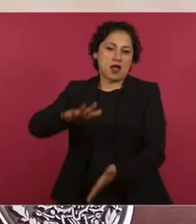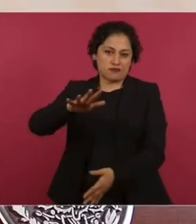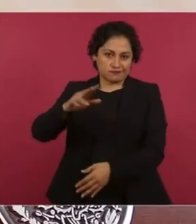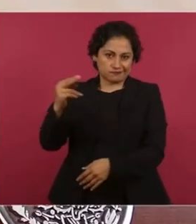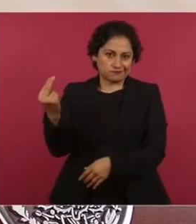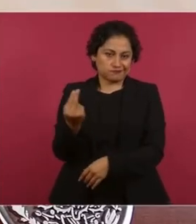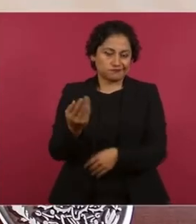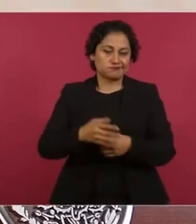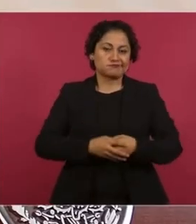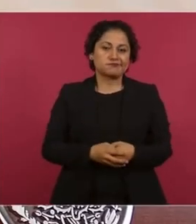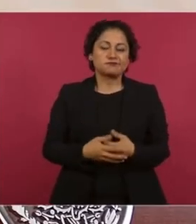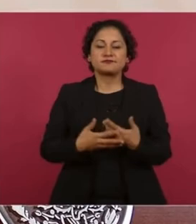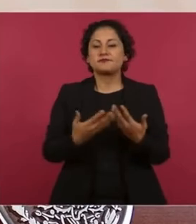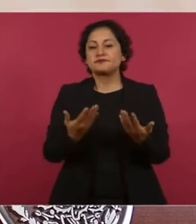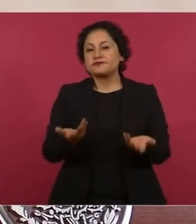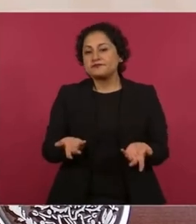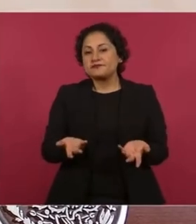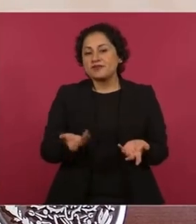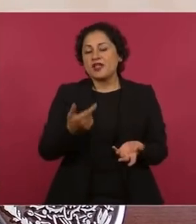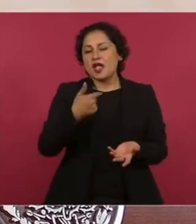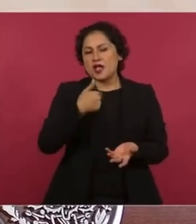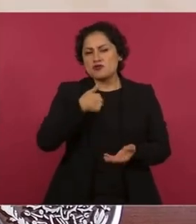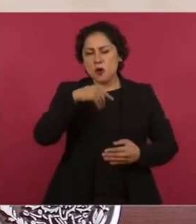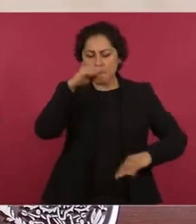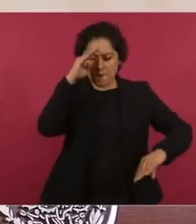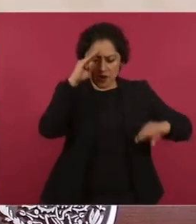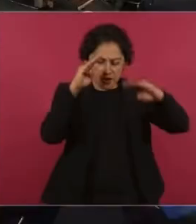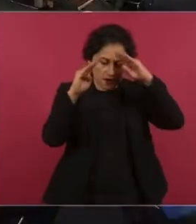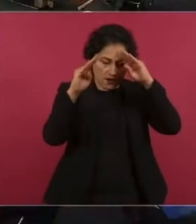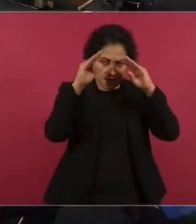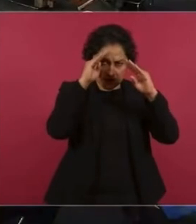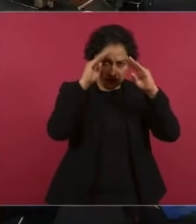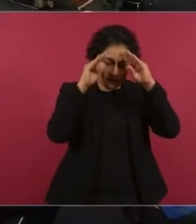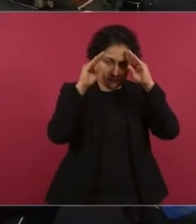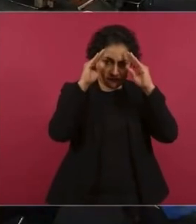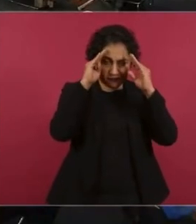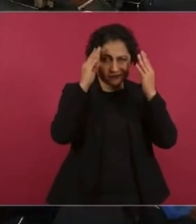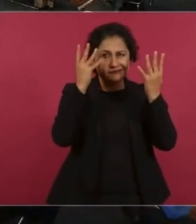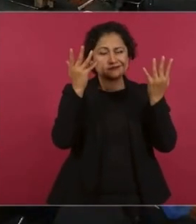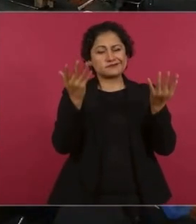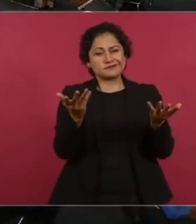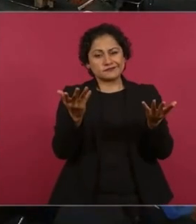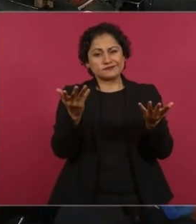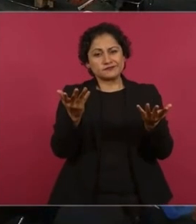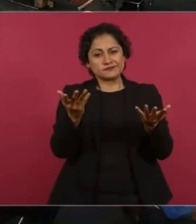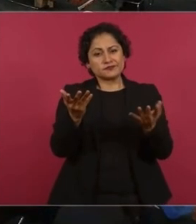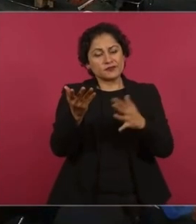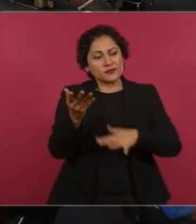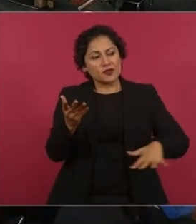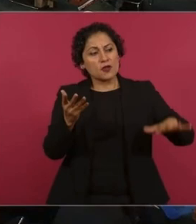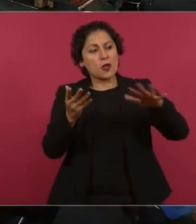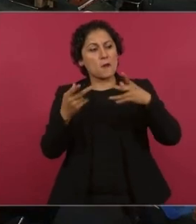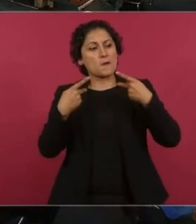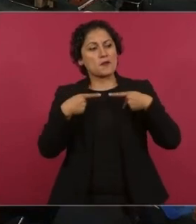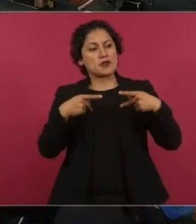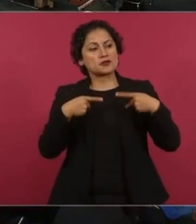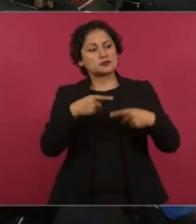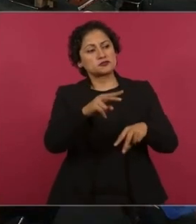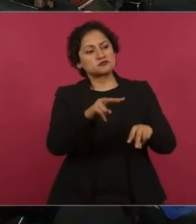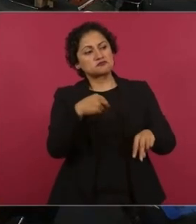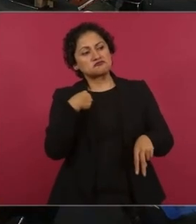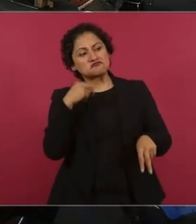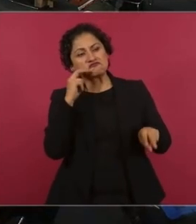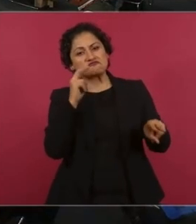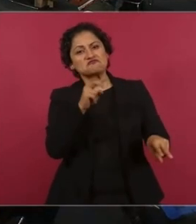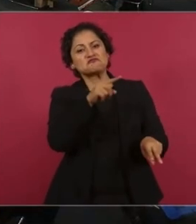Yo estoy viendo que, como la gente nos está dando su confianza y está de acuerdo